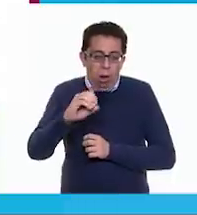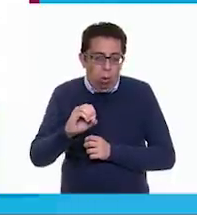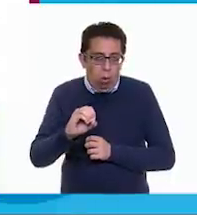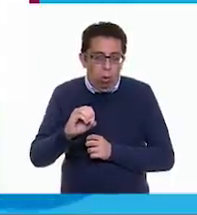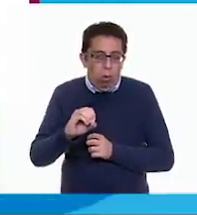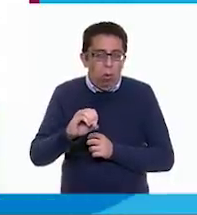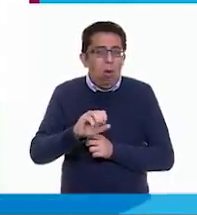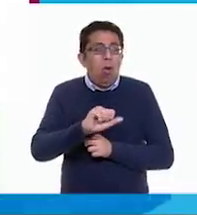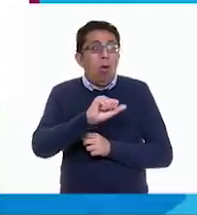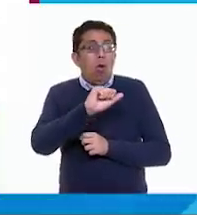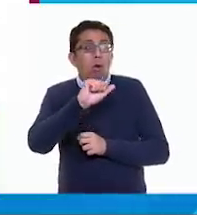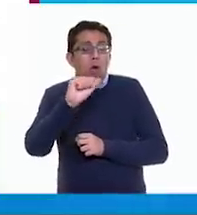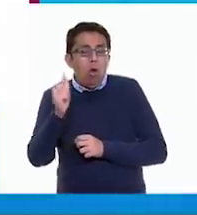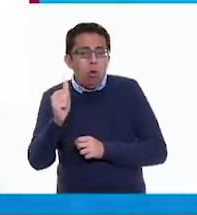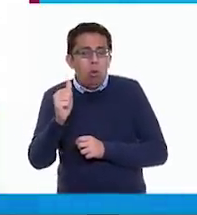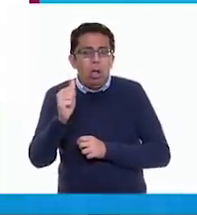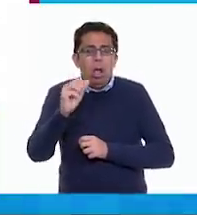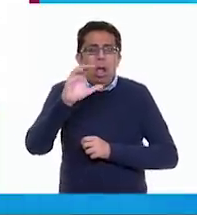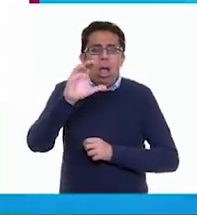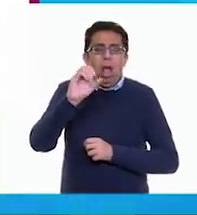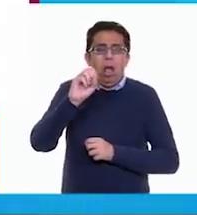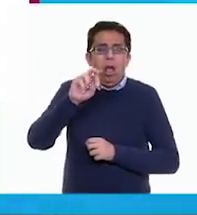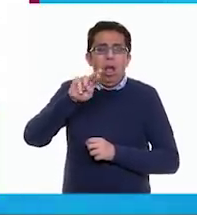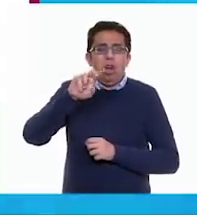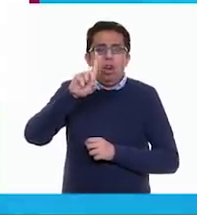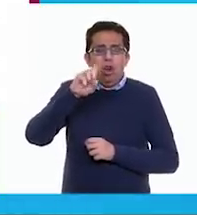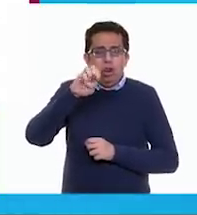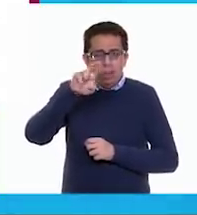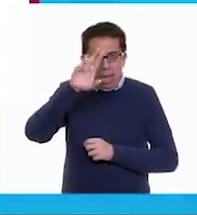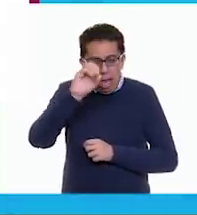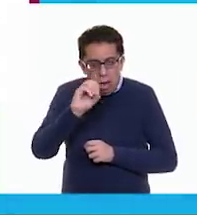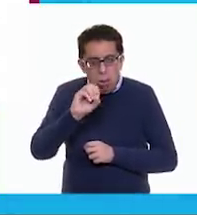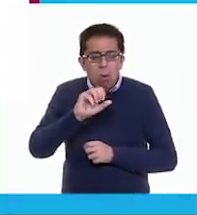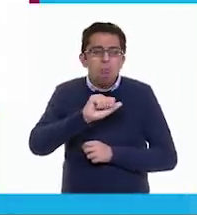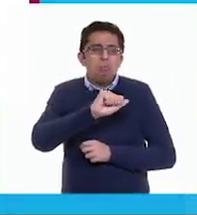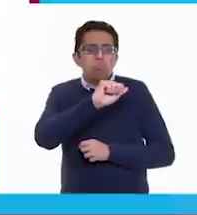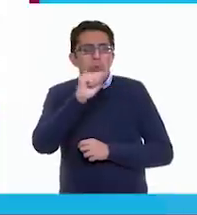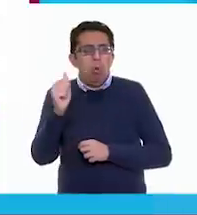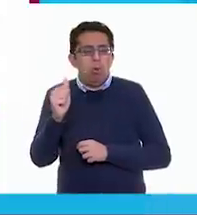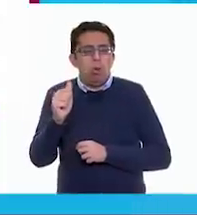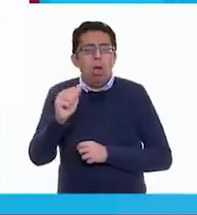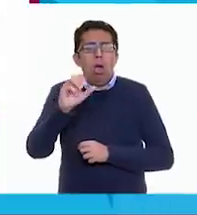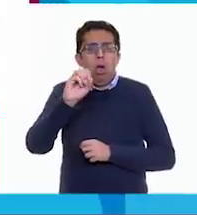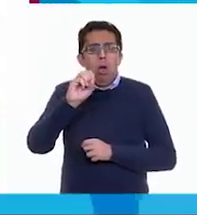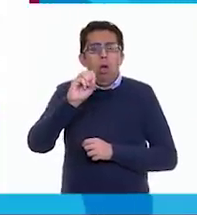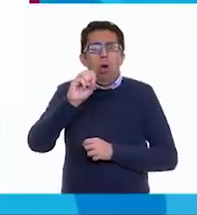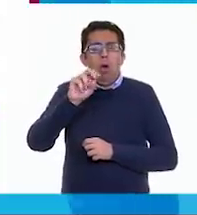También se les dicen corderos. Corderos. Ovejas. Muy bien. Corderos.